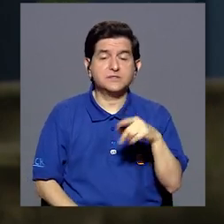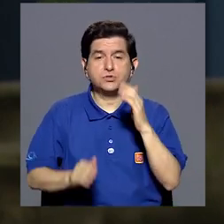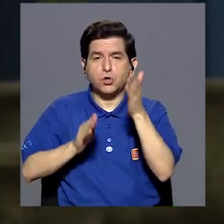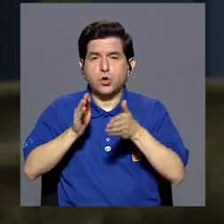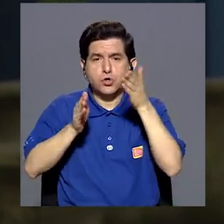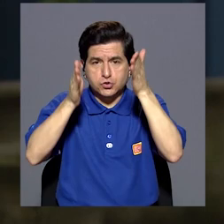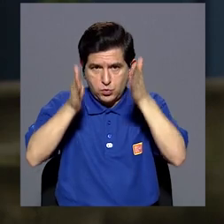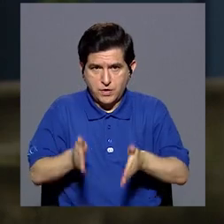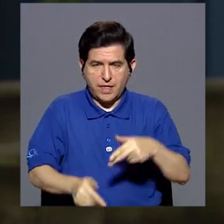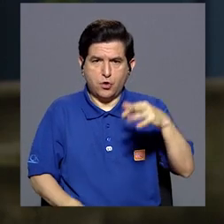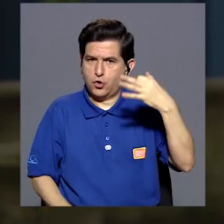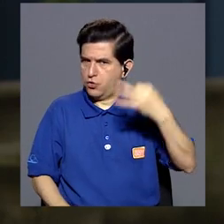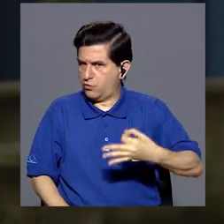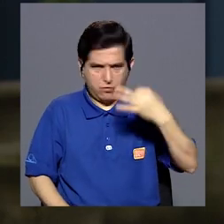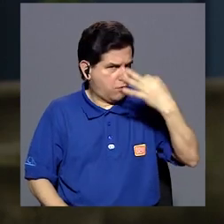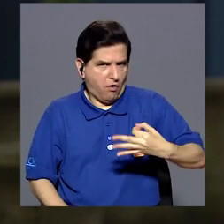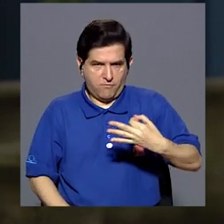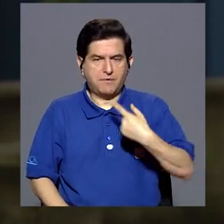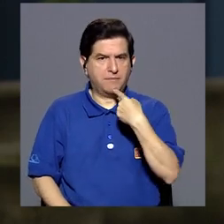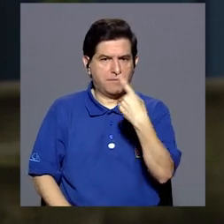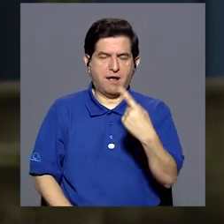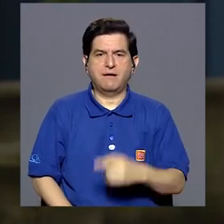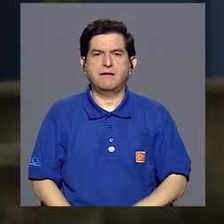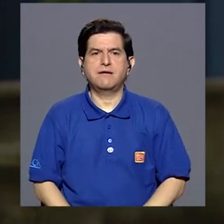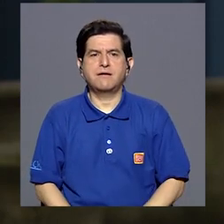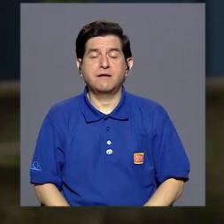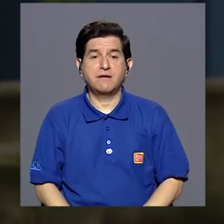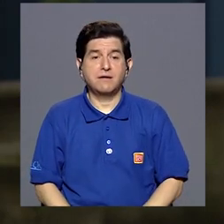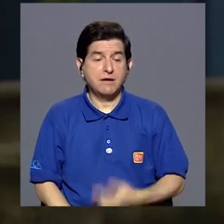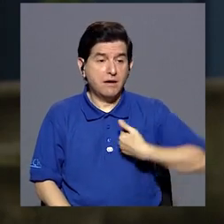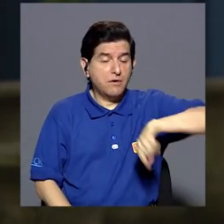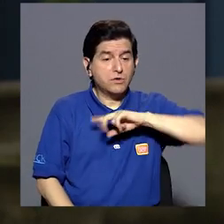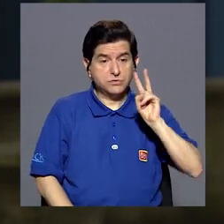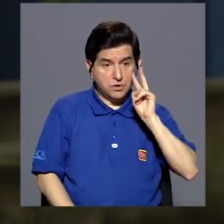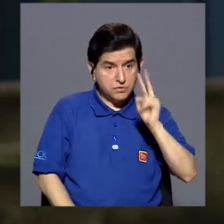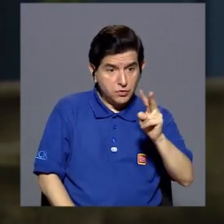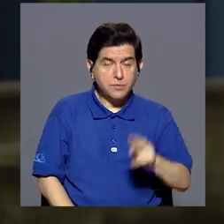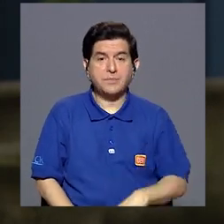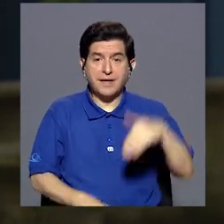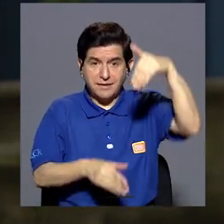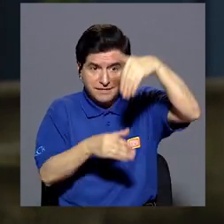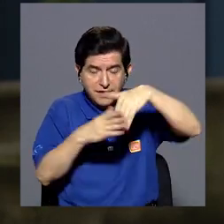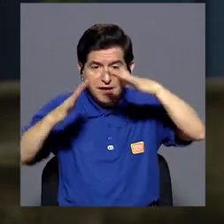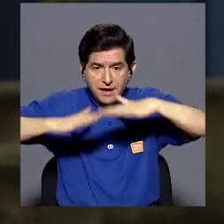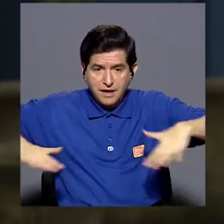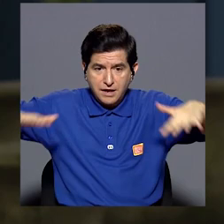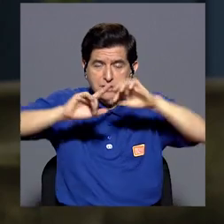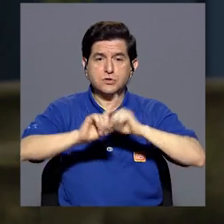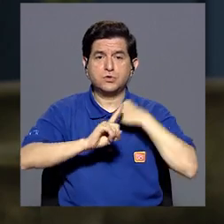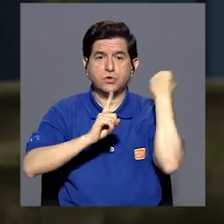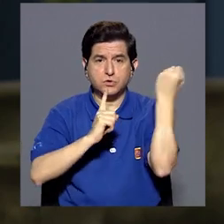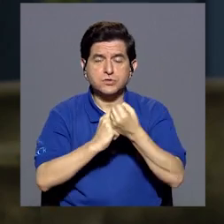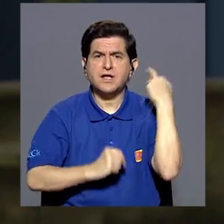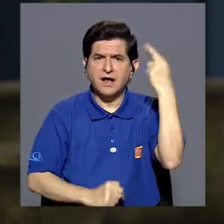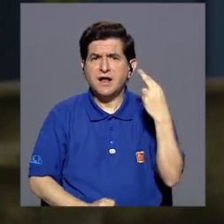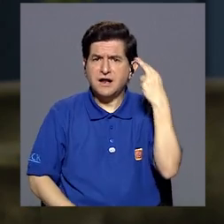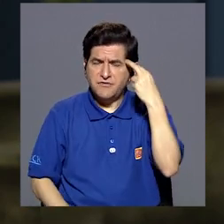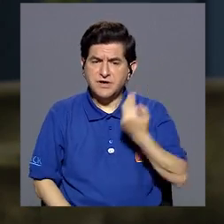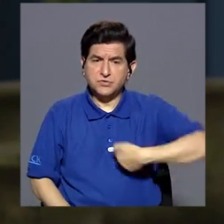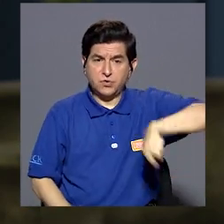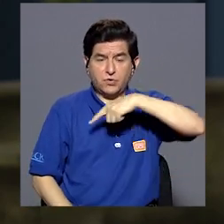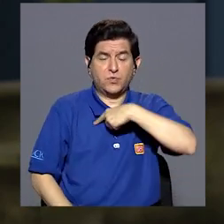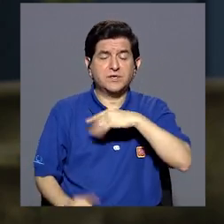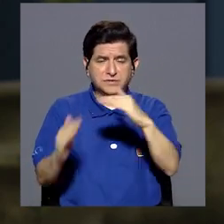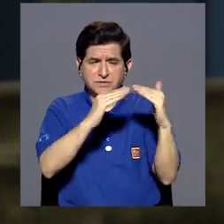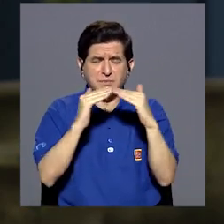Estos cuidadores informales podríamos decir, pues, cada vez los vamos a ver más dentro del escenario de nuestra sociedad, ya que